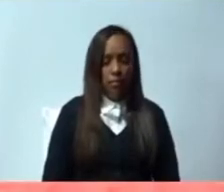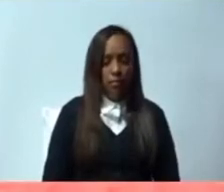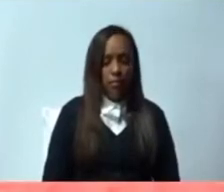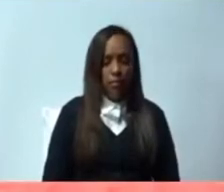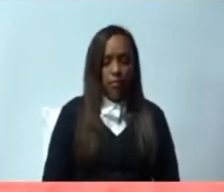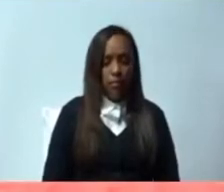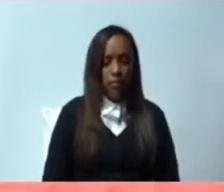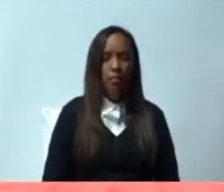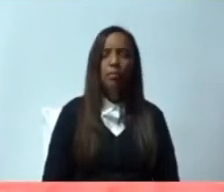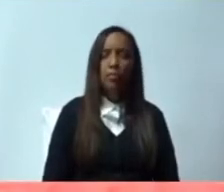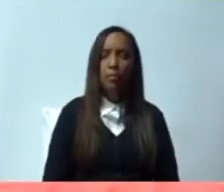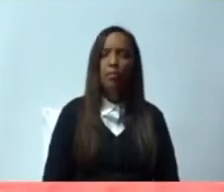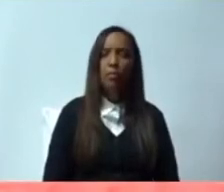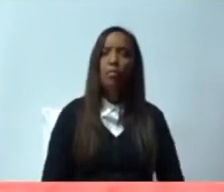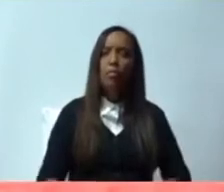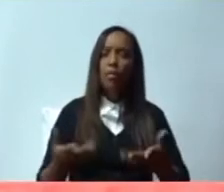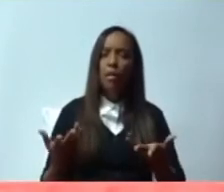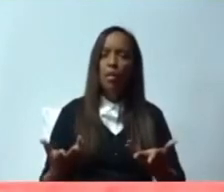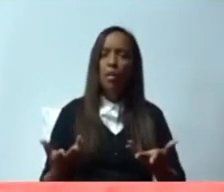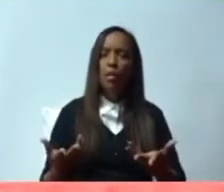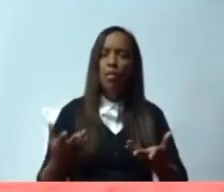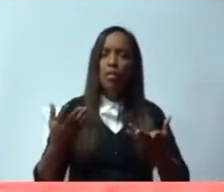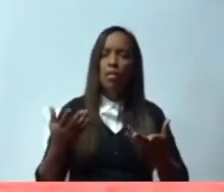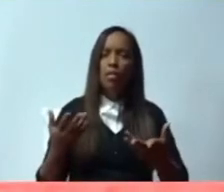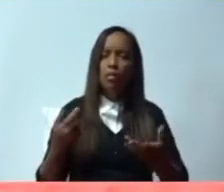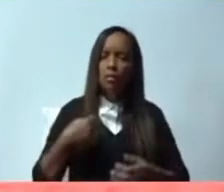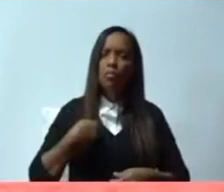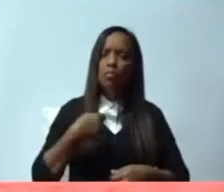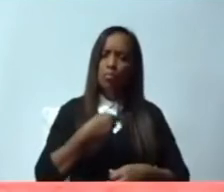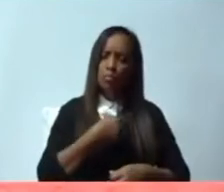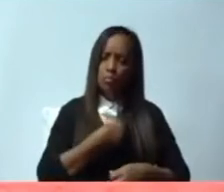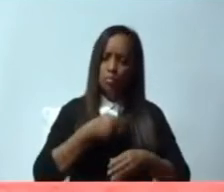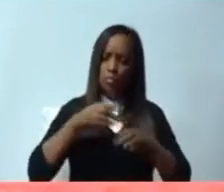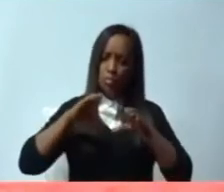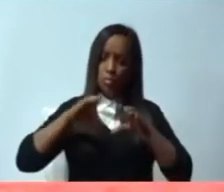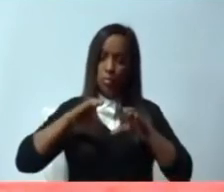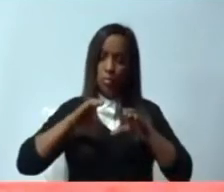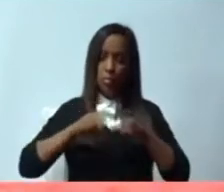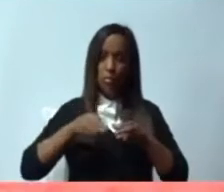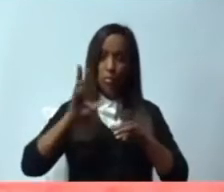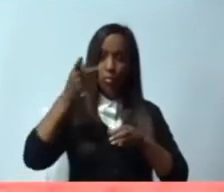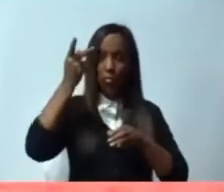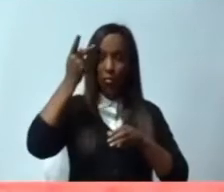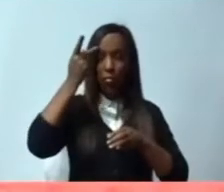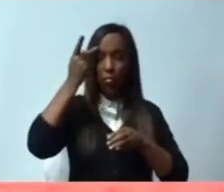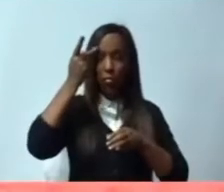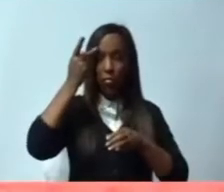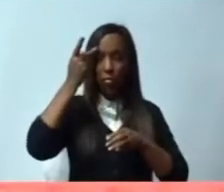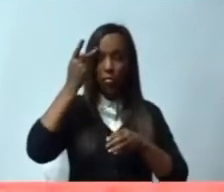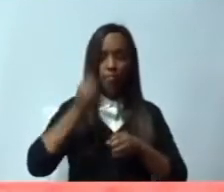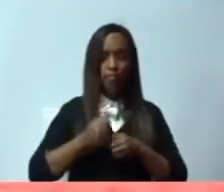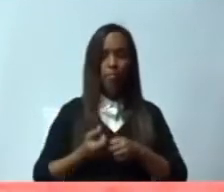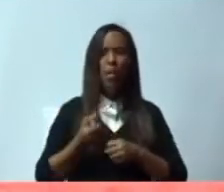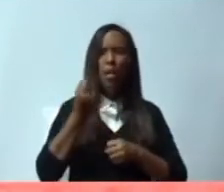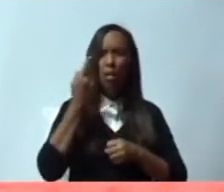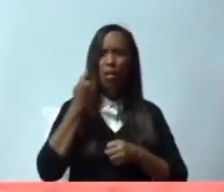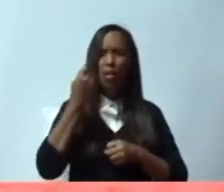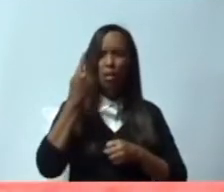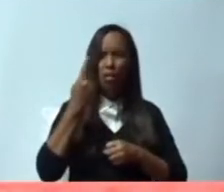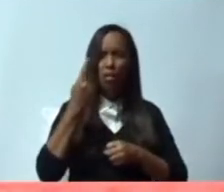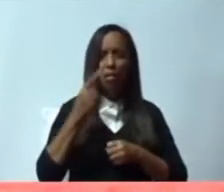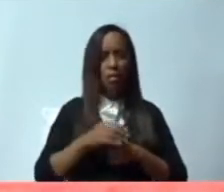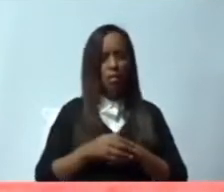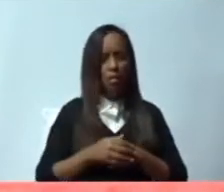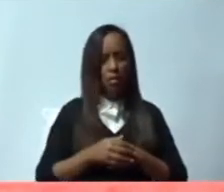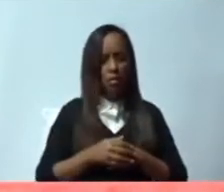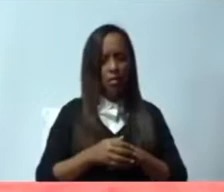el acuerdo que ha arribado, tácito o sobreentendido, más tácito